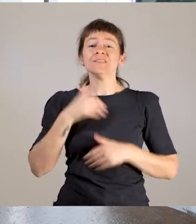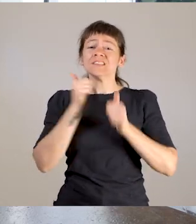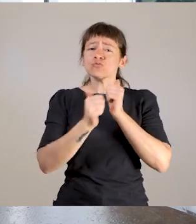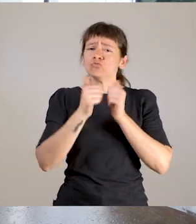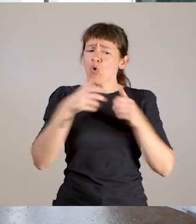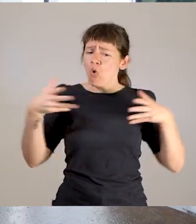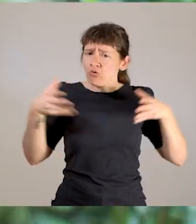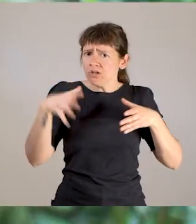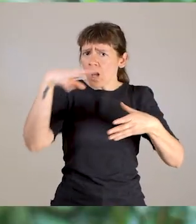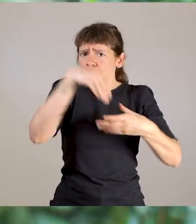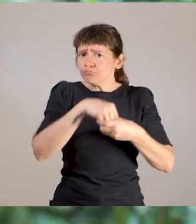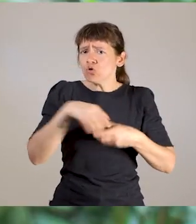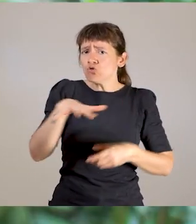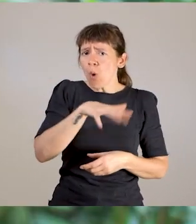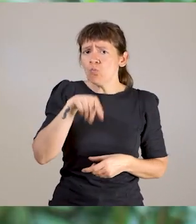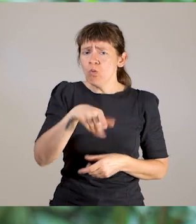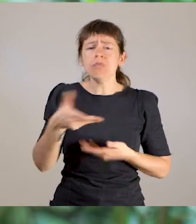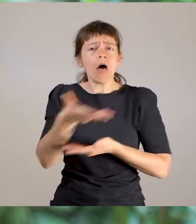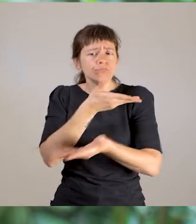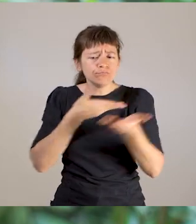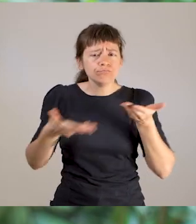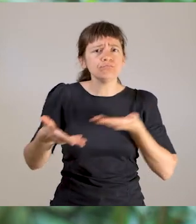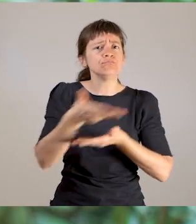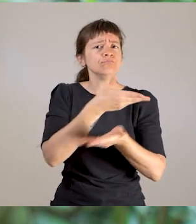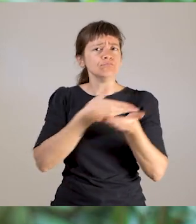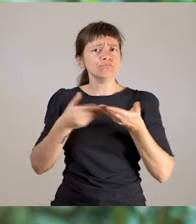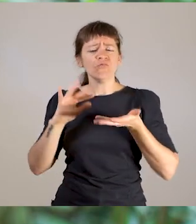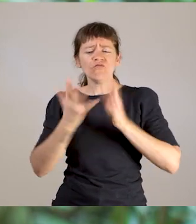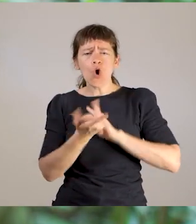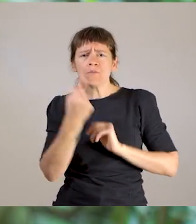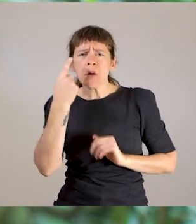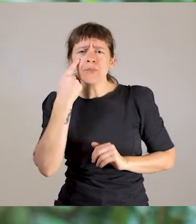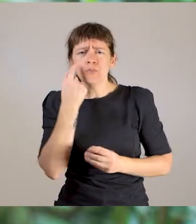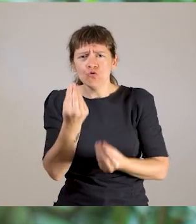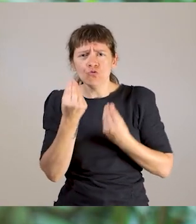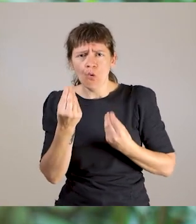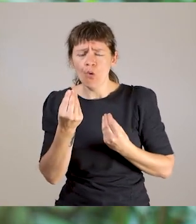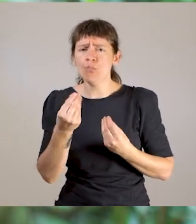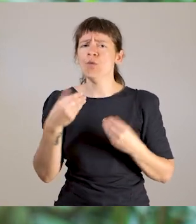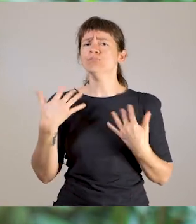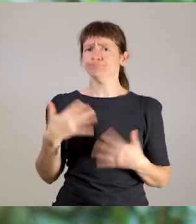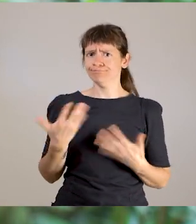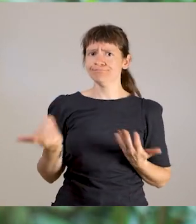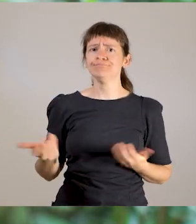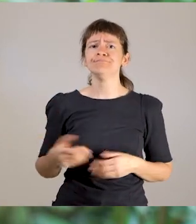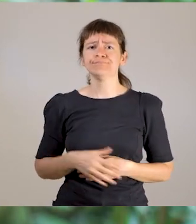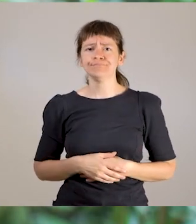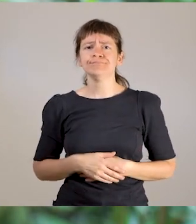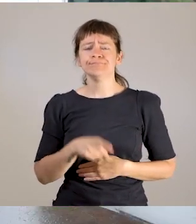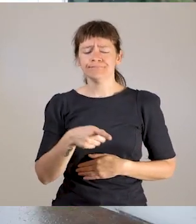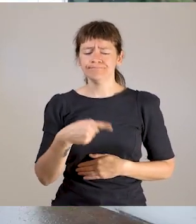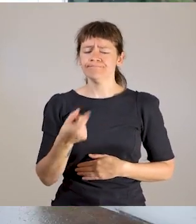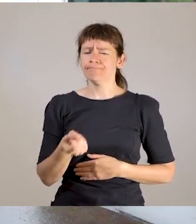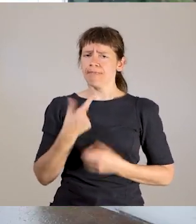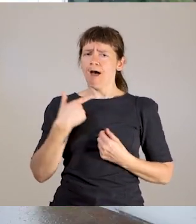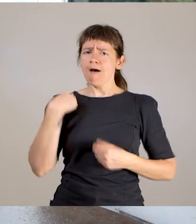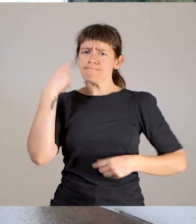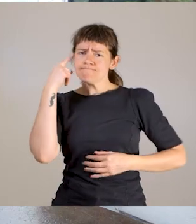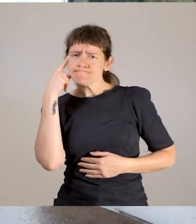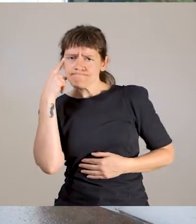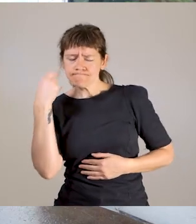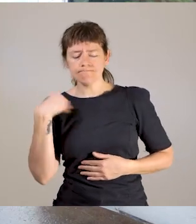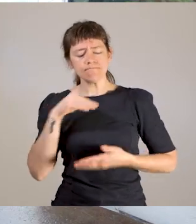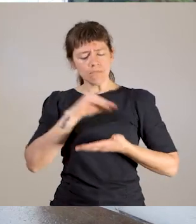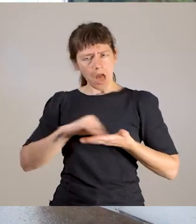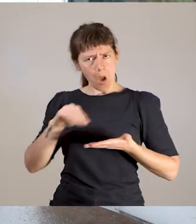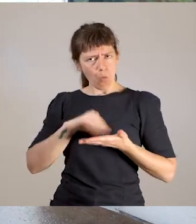hicieron que, en mi caso, por ejemplo, el ser abogada, ¿por qué? Porque poder tener una herramienta, sea, poder acompañar